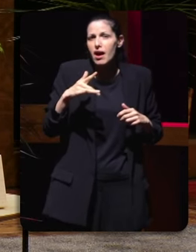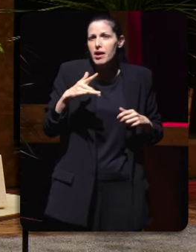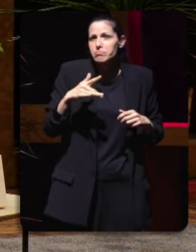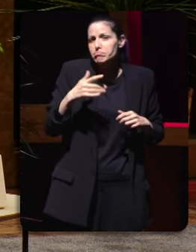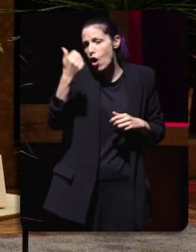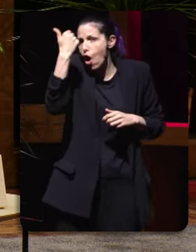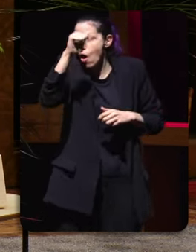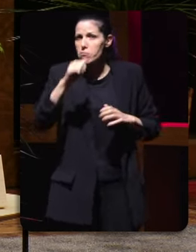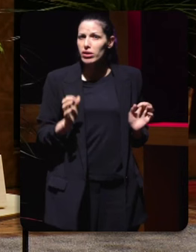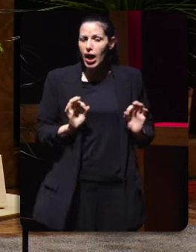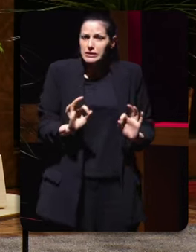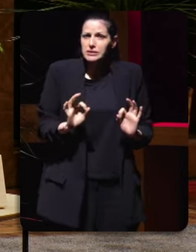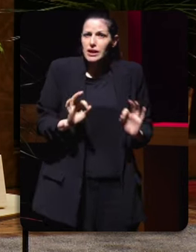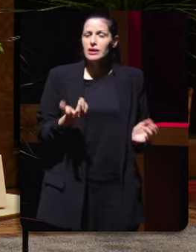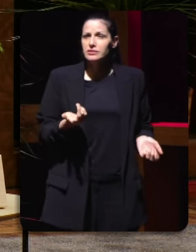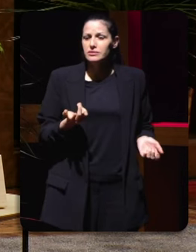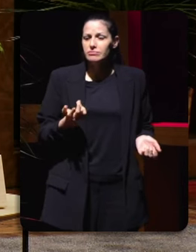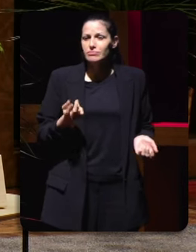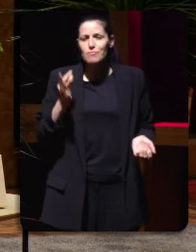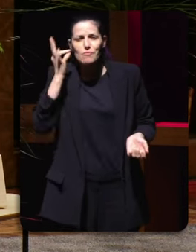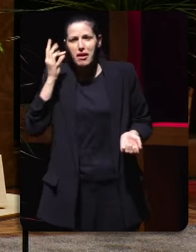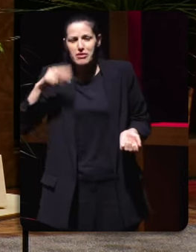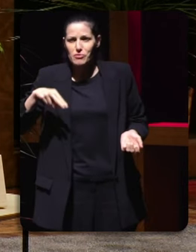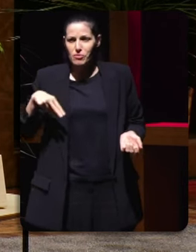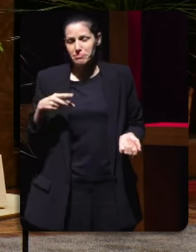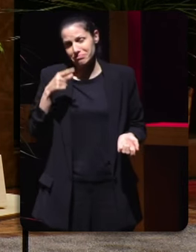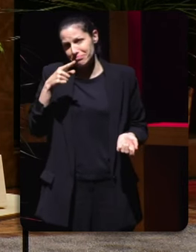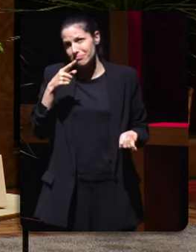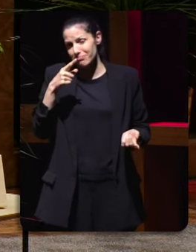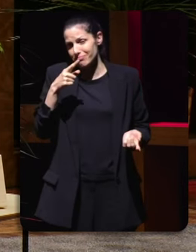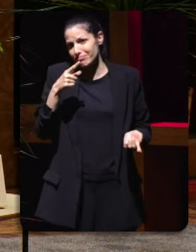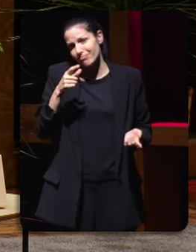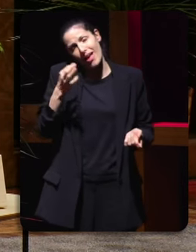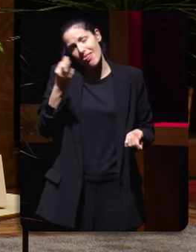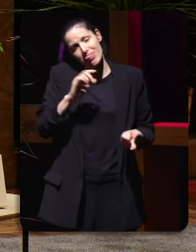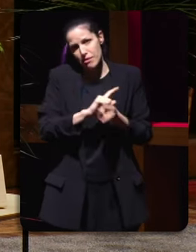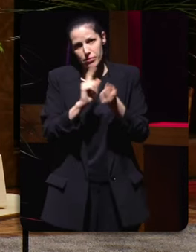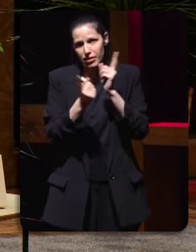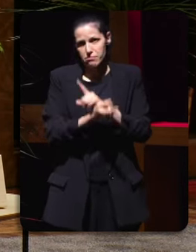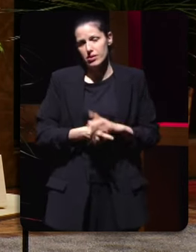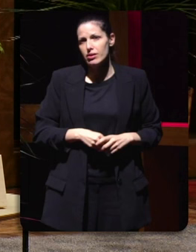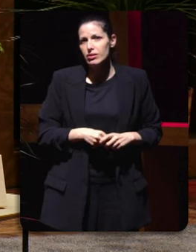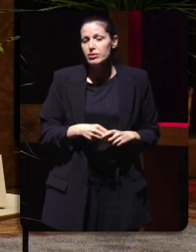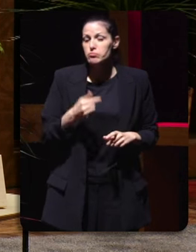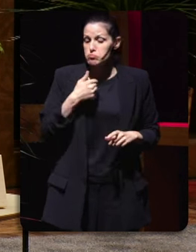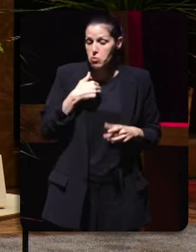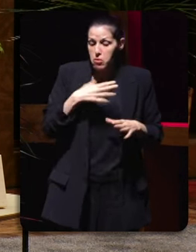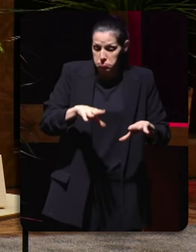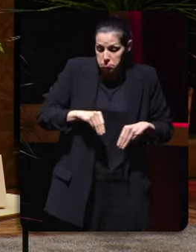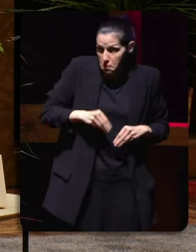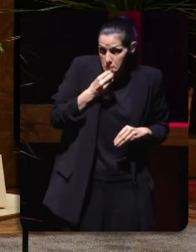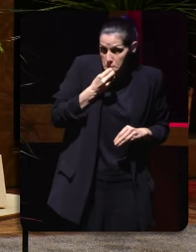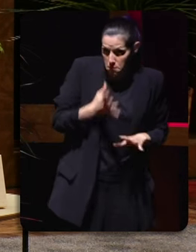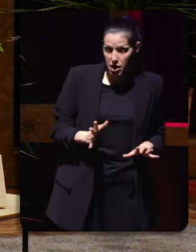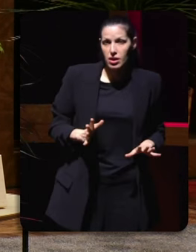nunca unha muller e eu creo que si que eso ten que cambiar eu xa che digo asumino ben bueno